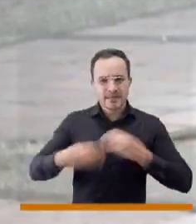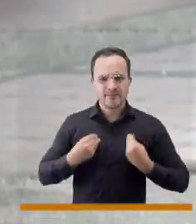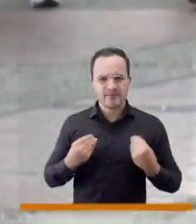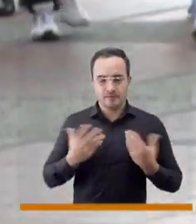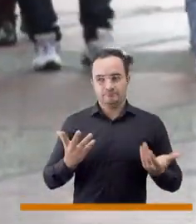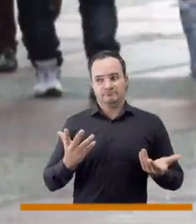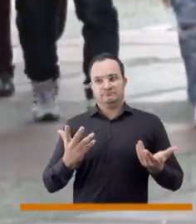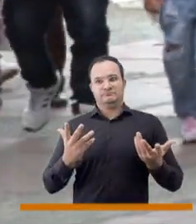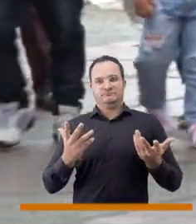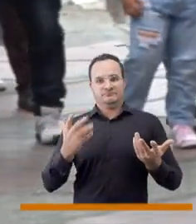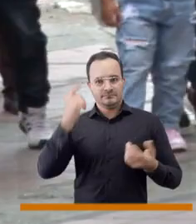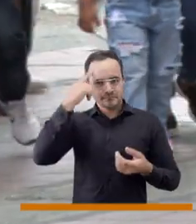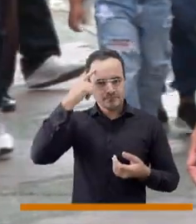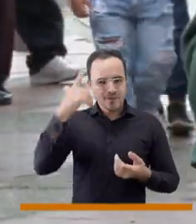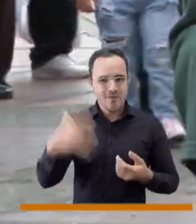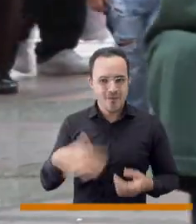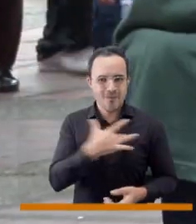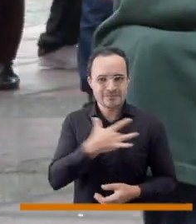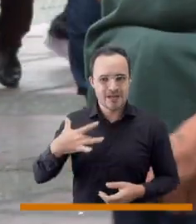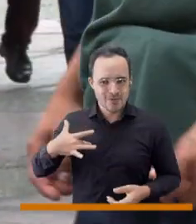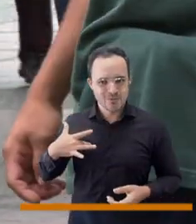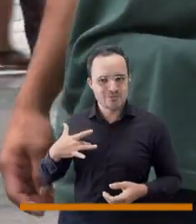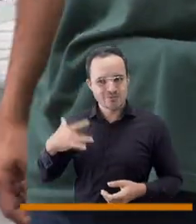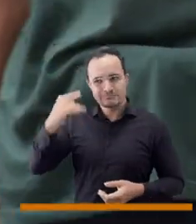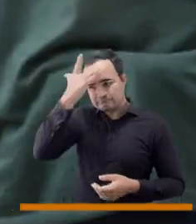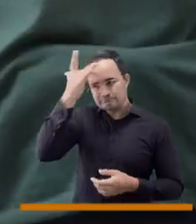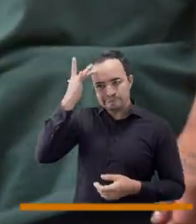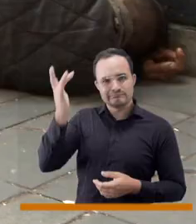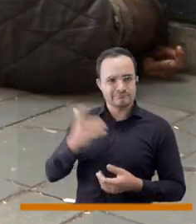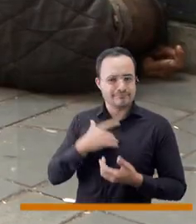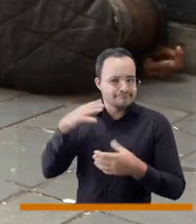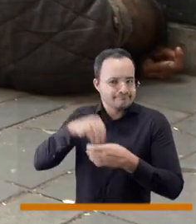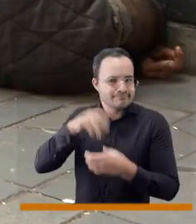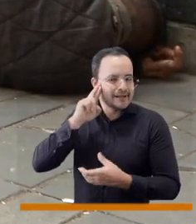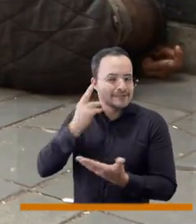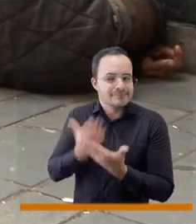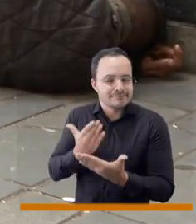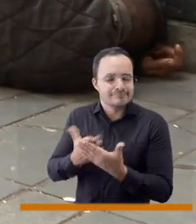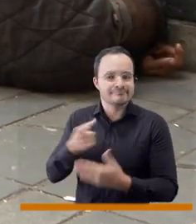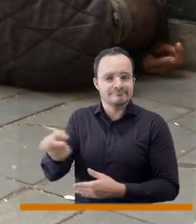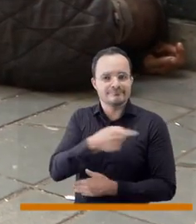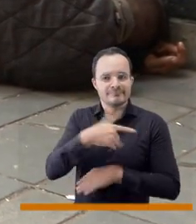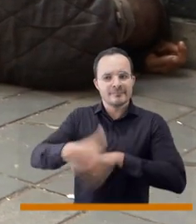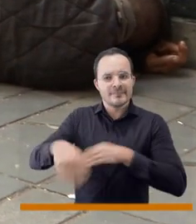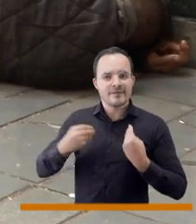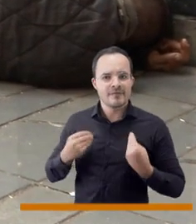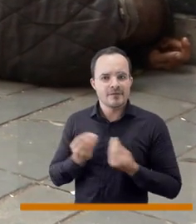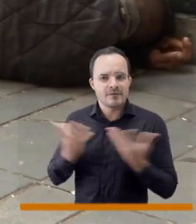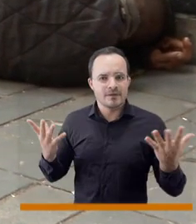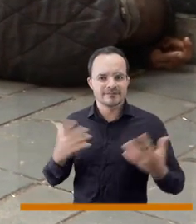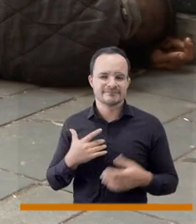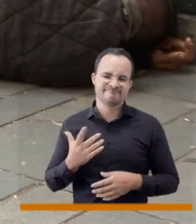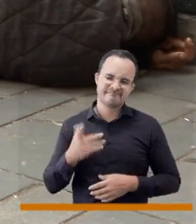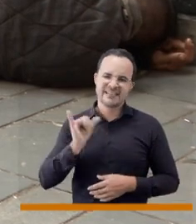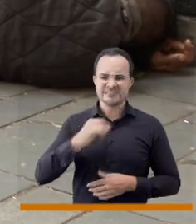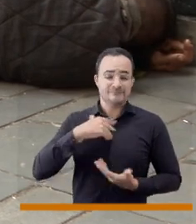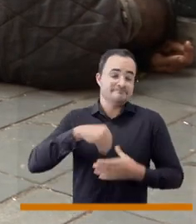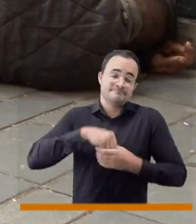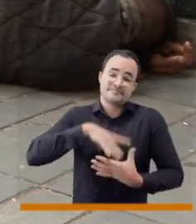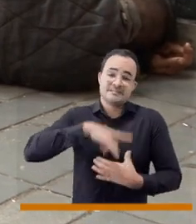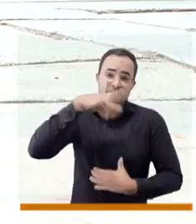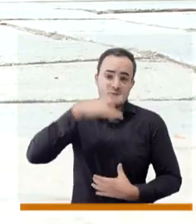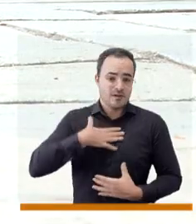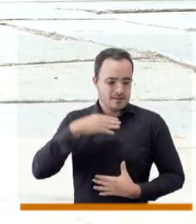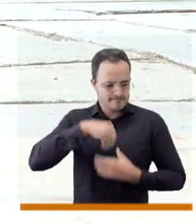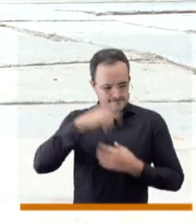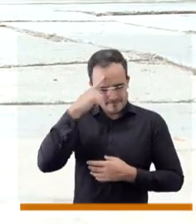4 mil personas como habitantes de calle y eso no lo podemos desligar como una causa de las problemáticas de salud mental. Entonces, para mí en